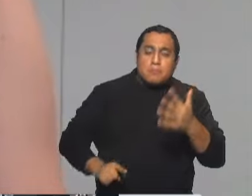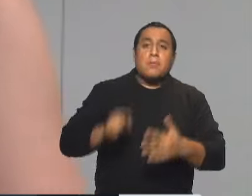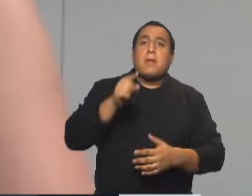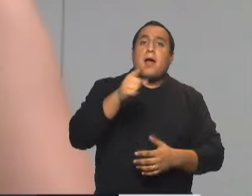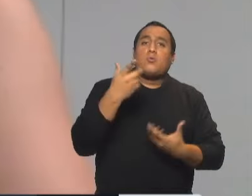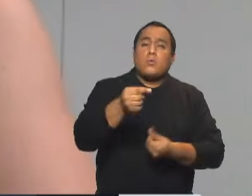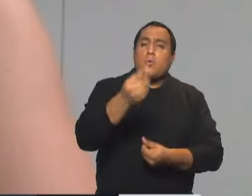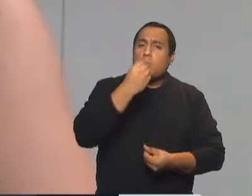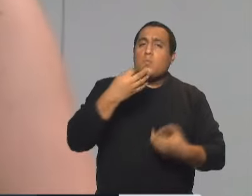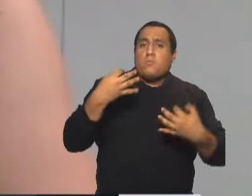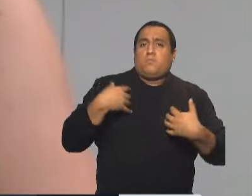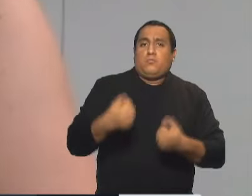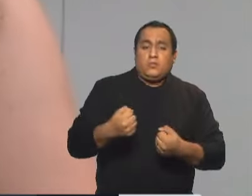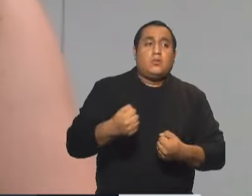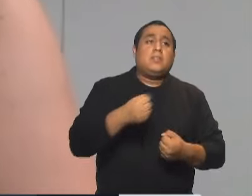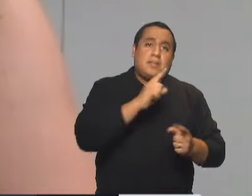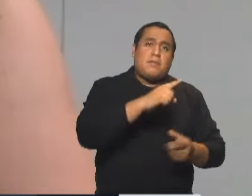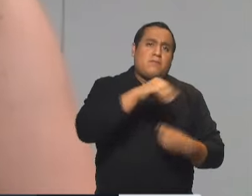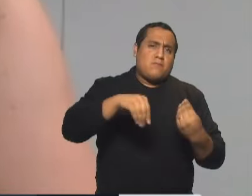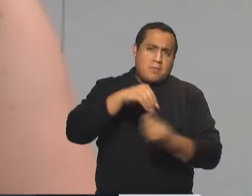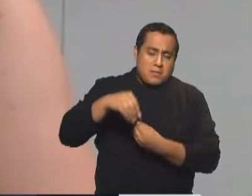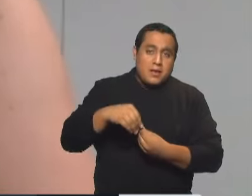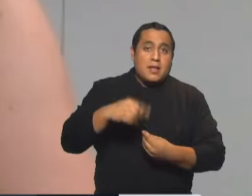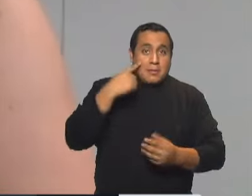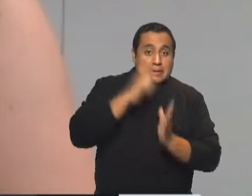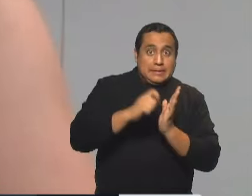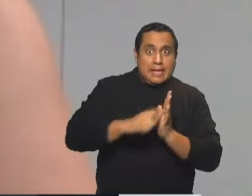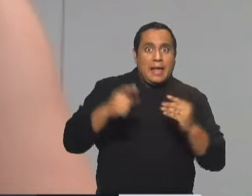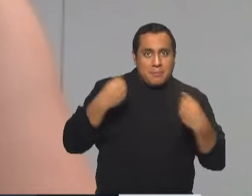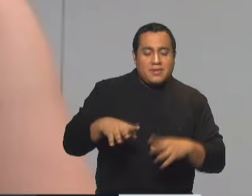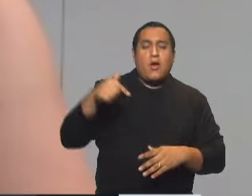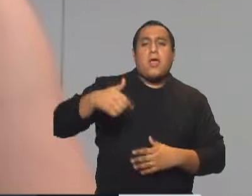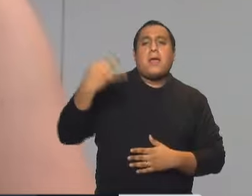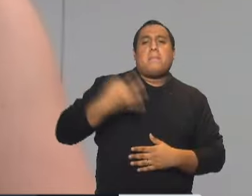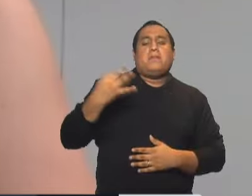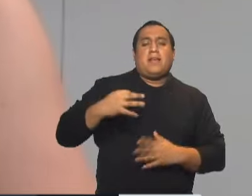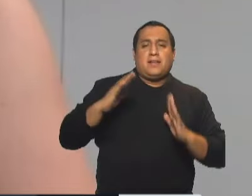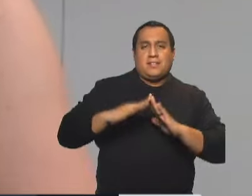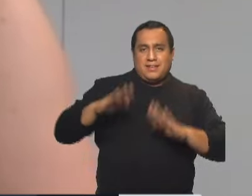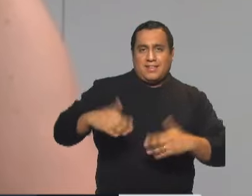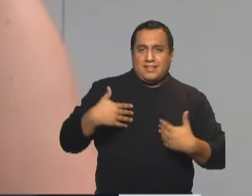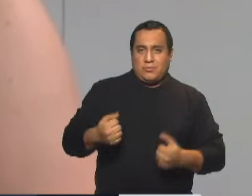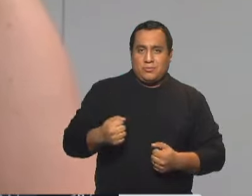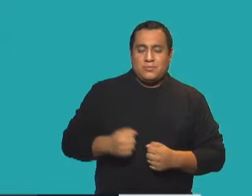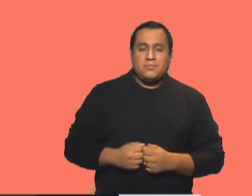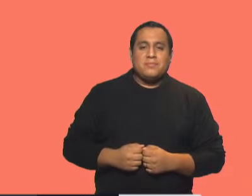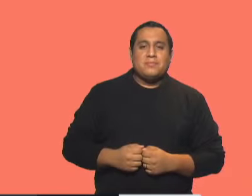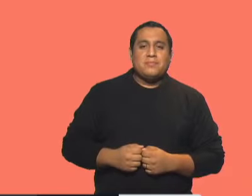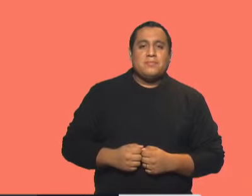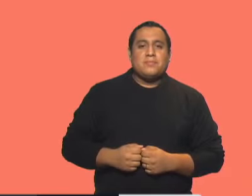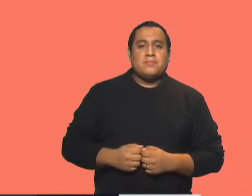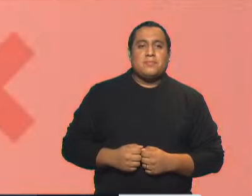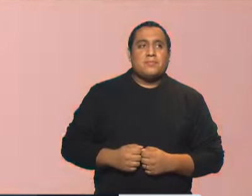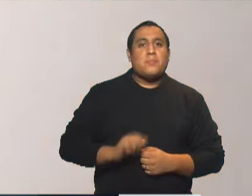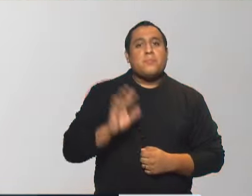nutrición y la de tus seres queridos. Así que, toma nota. Ya empezamos con este especial en Quedate en Casa Salud. Constanza,